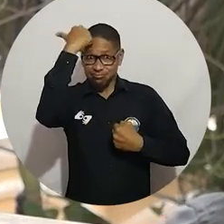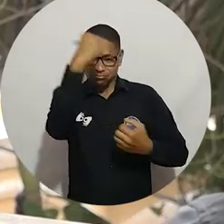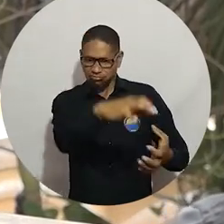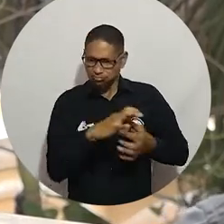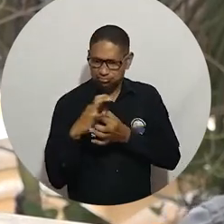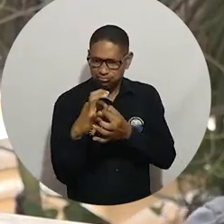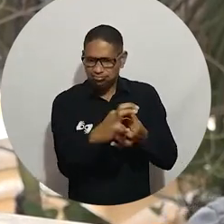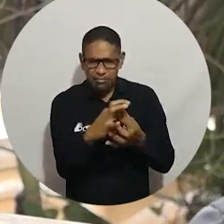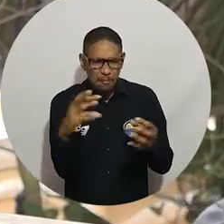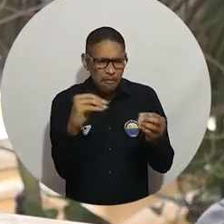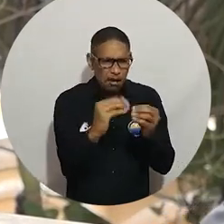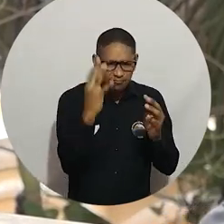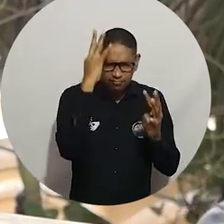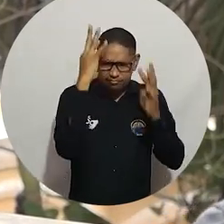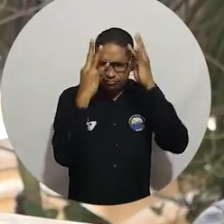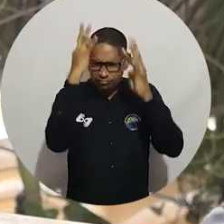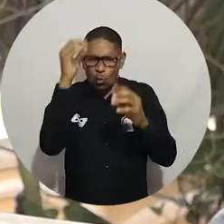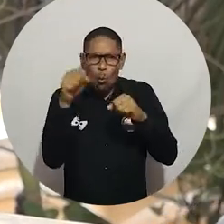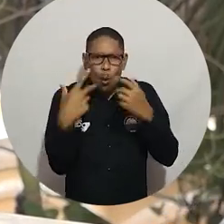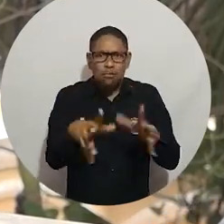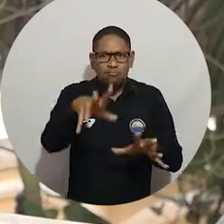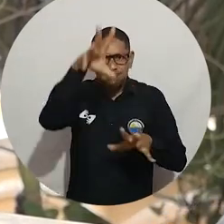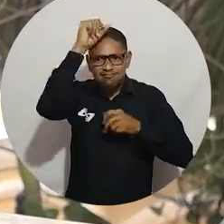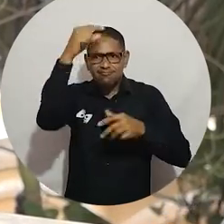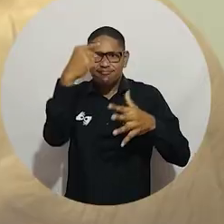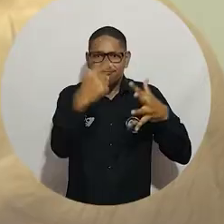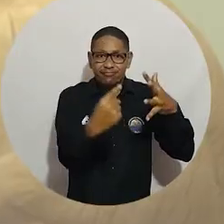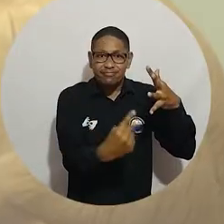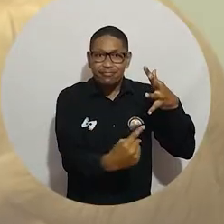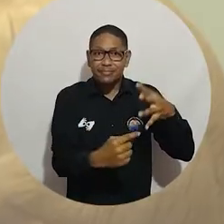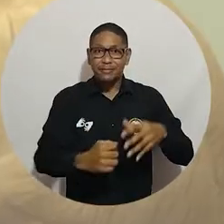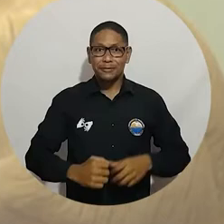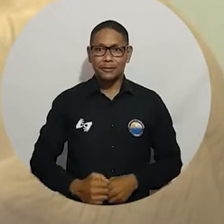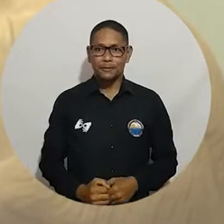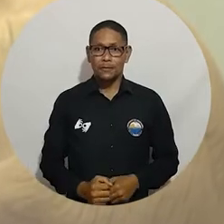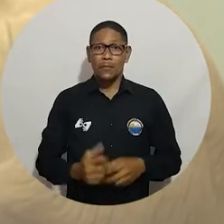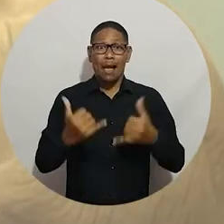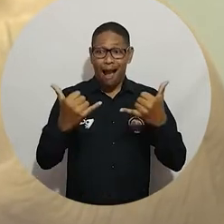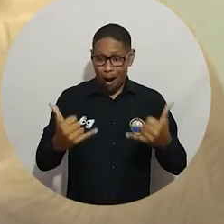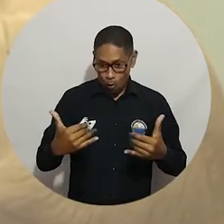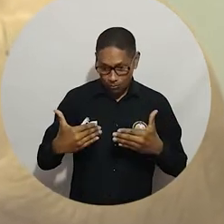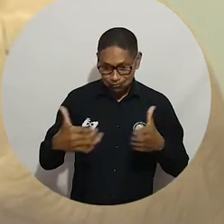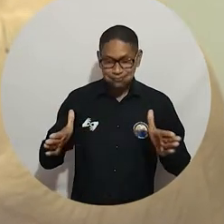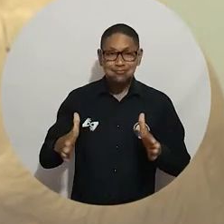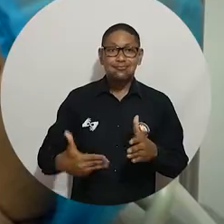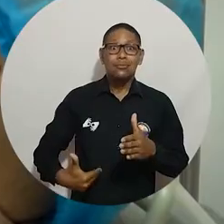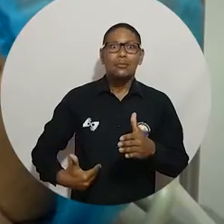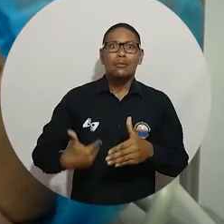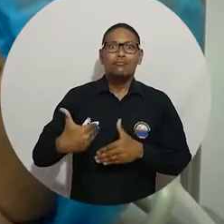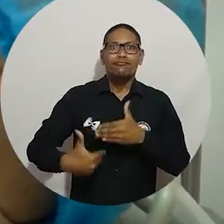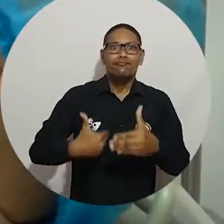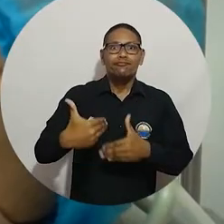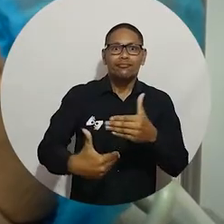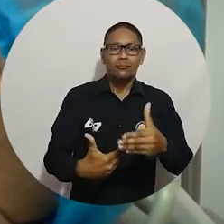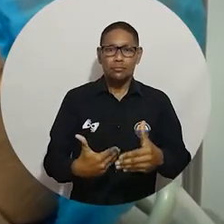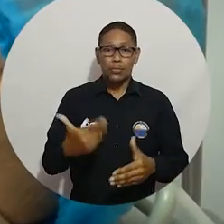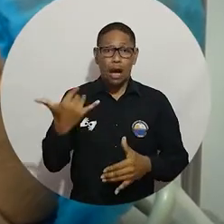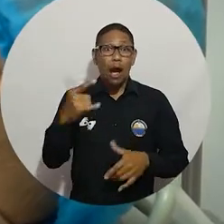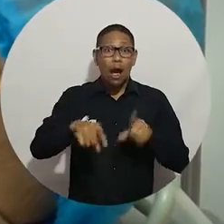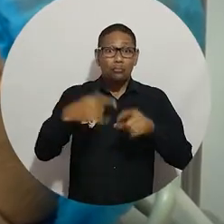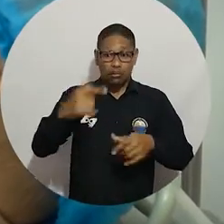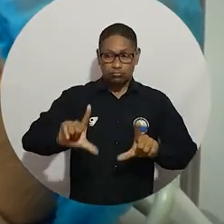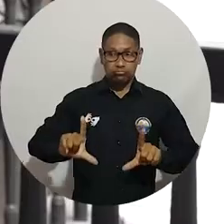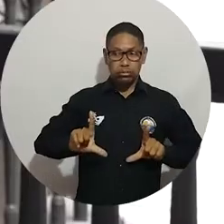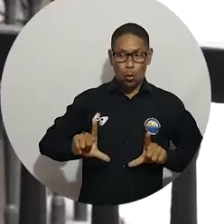que están llegando a hacer las pasantías y pues también el reconocimiento, ¿verdad?, que es importante para la